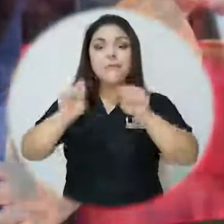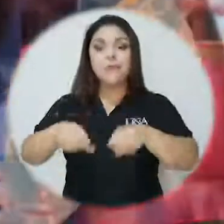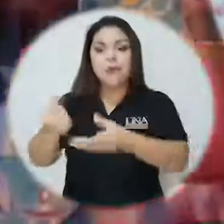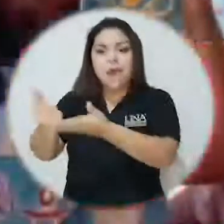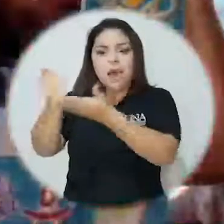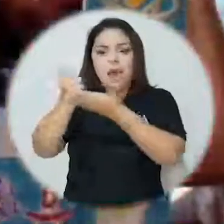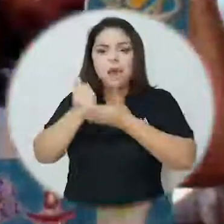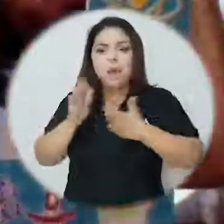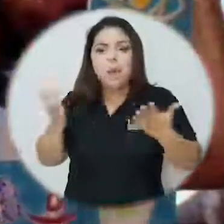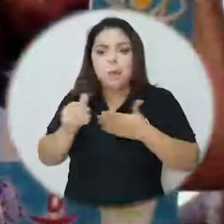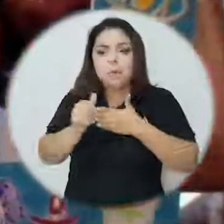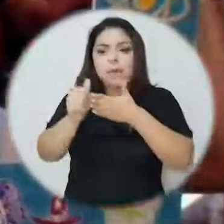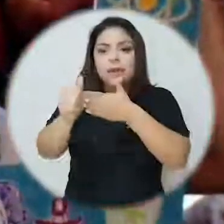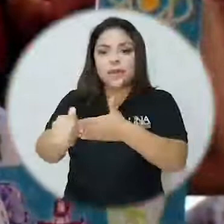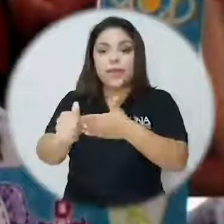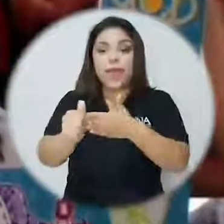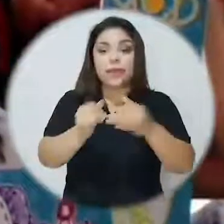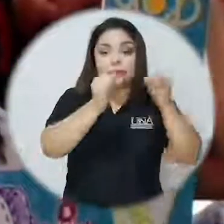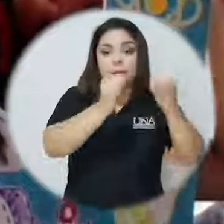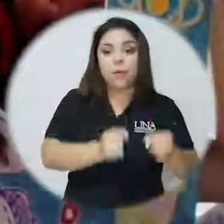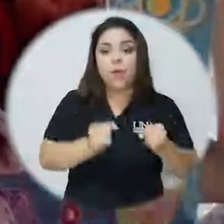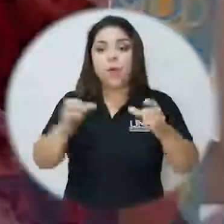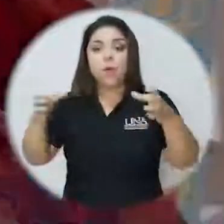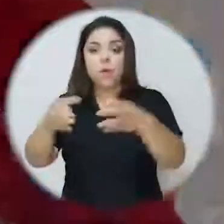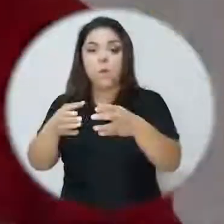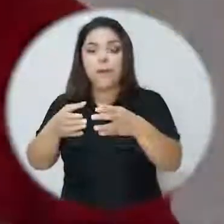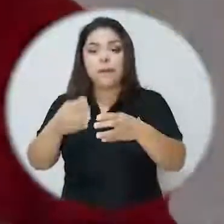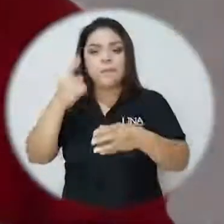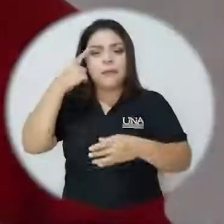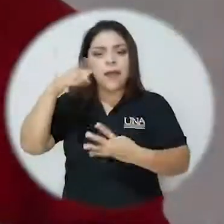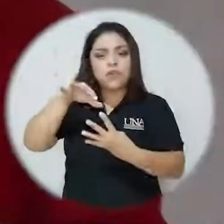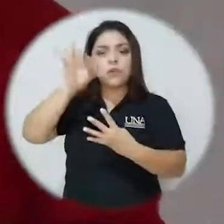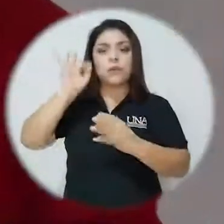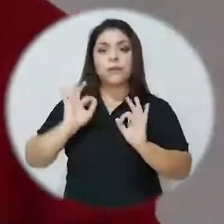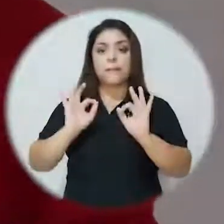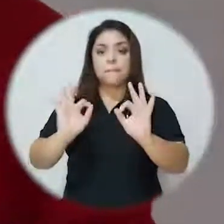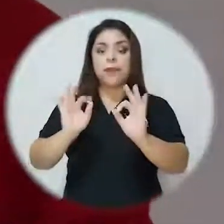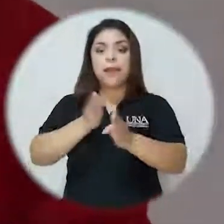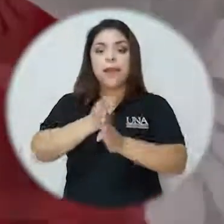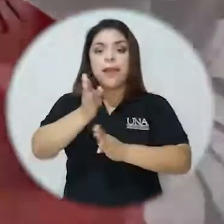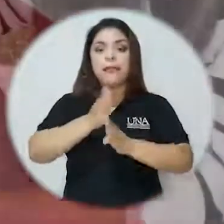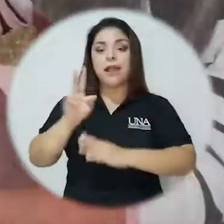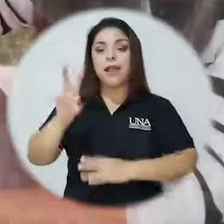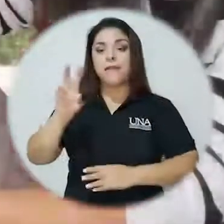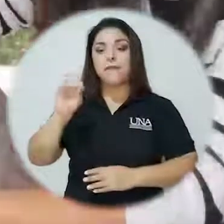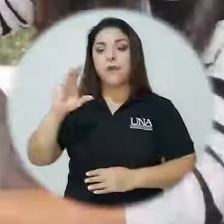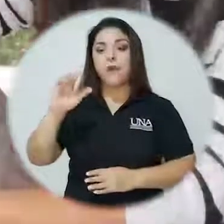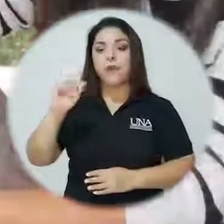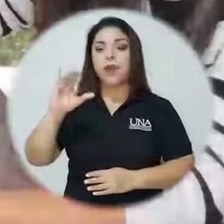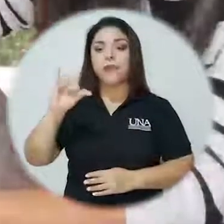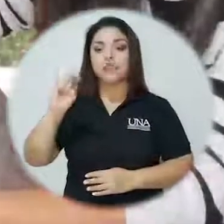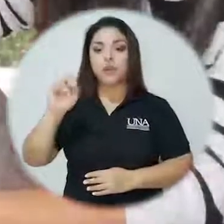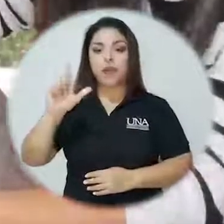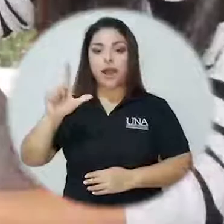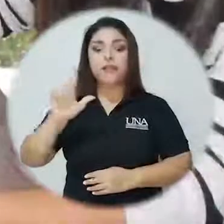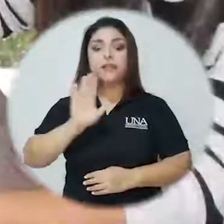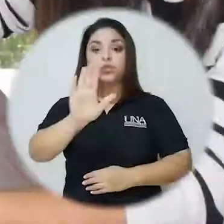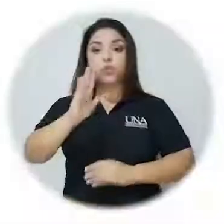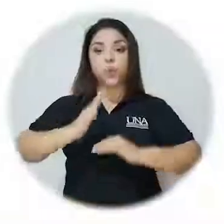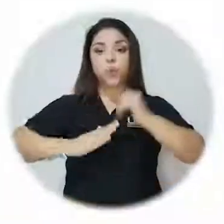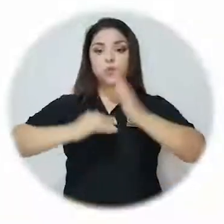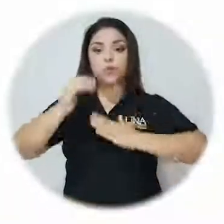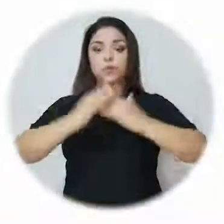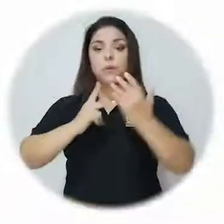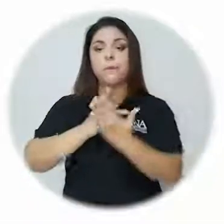recibir asesoramiento vocacional individual o grupal para clarificar tu elección de carrera y la construcción de tu proyecto de vida.